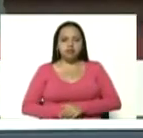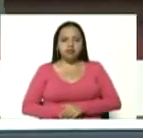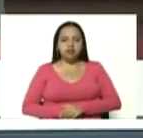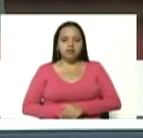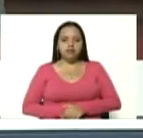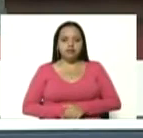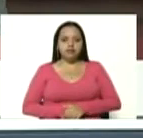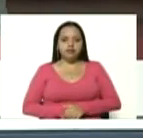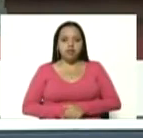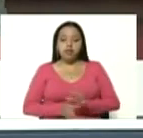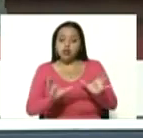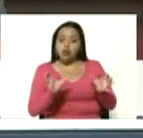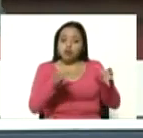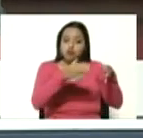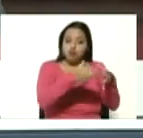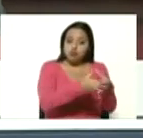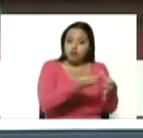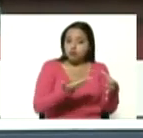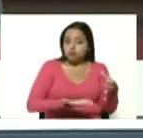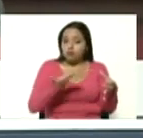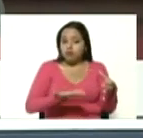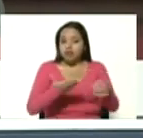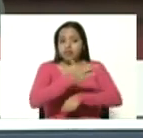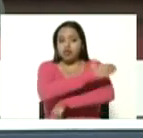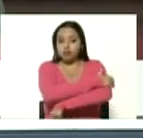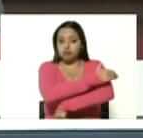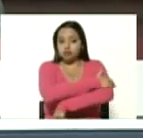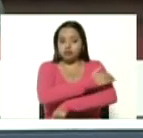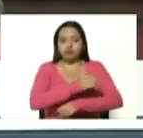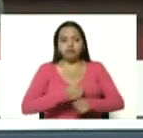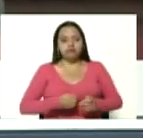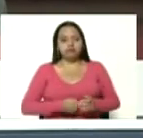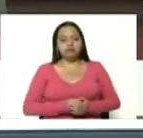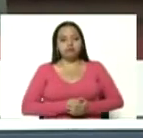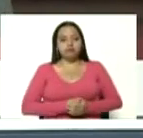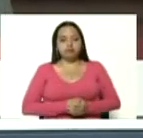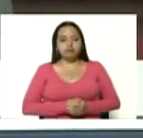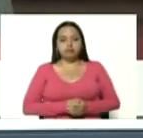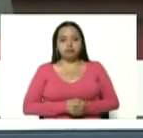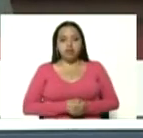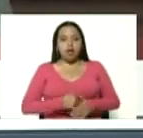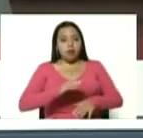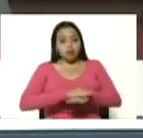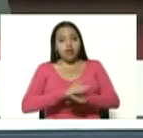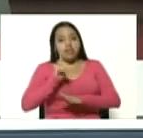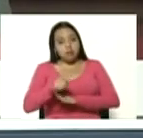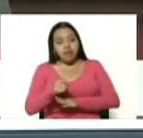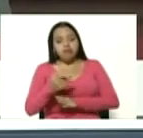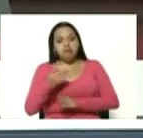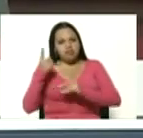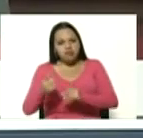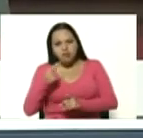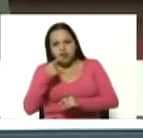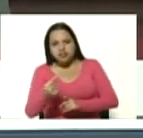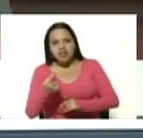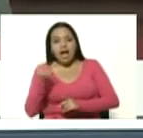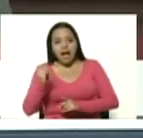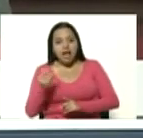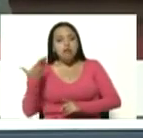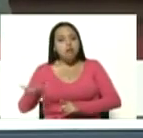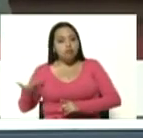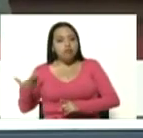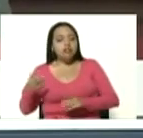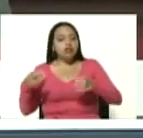de una parte importante de la oposición porque también tenemos que decir que hay importantes